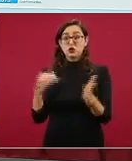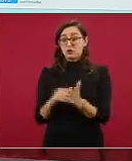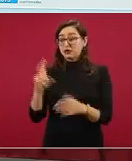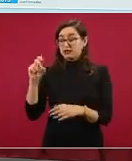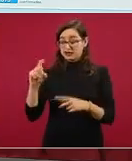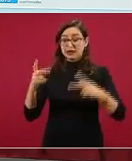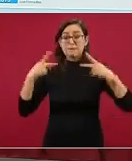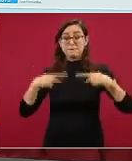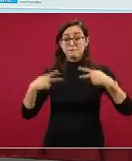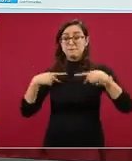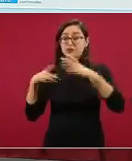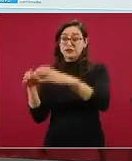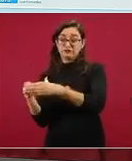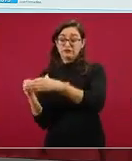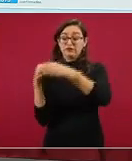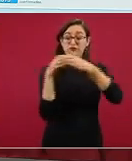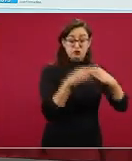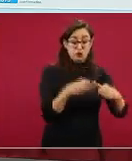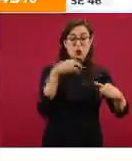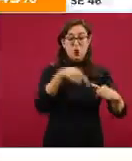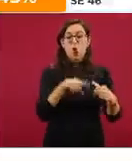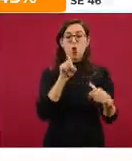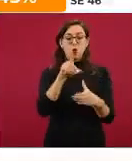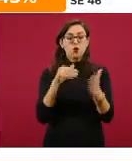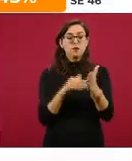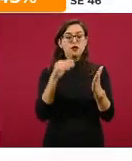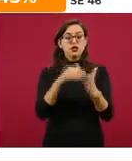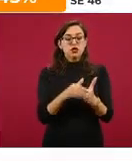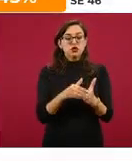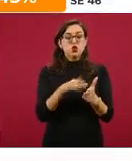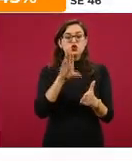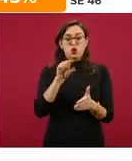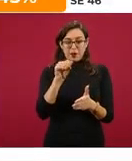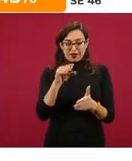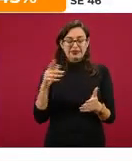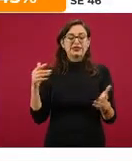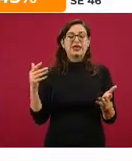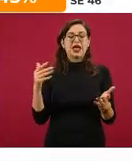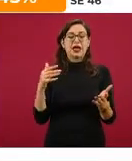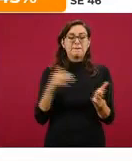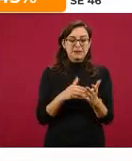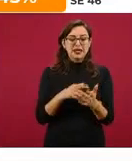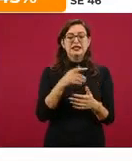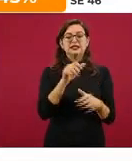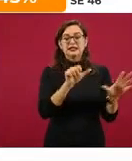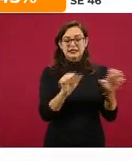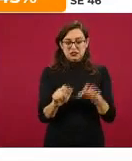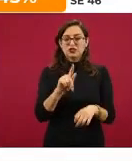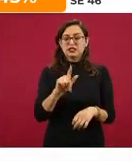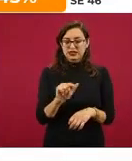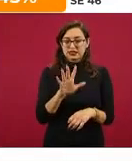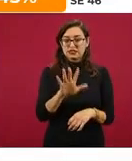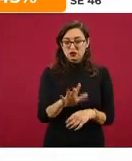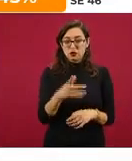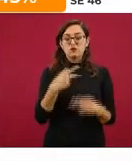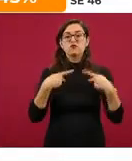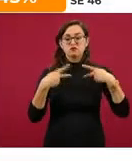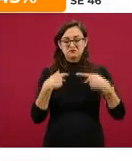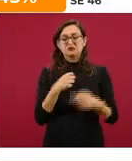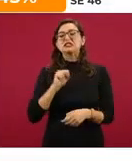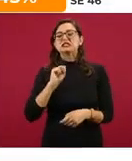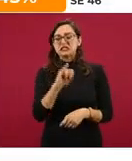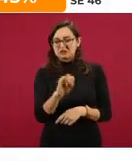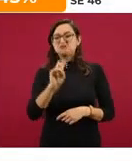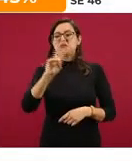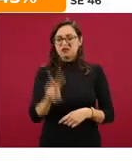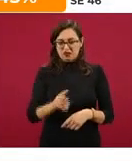un total de un millón noventa mil seiscientas setenta y cinco personas, cuyo resultado ha sido positivo al virus